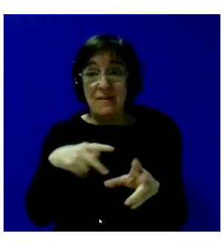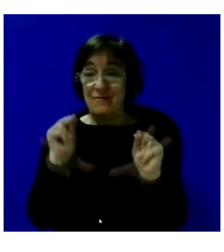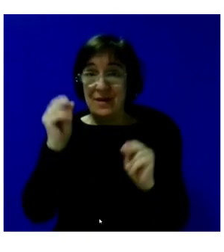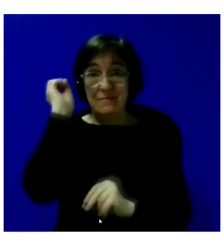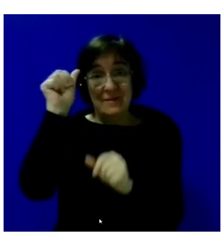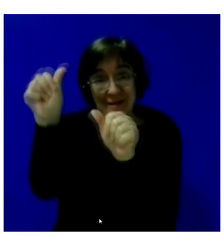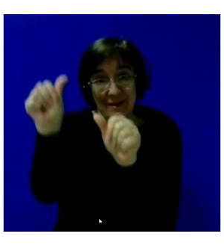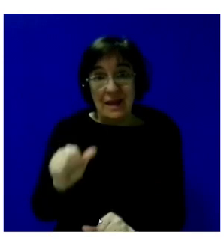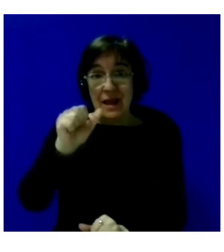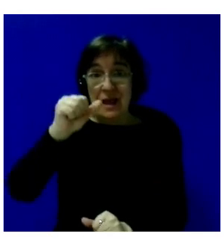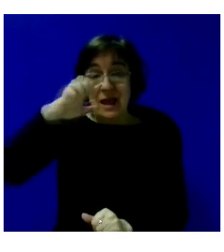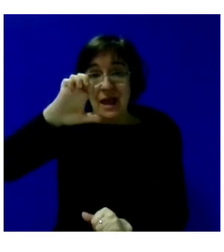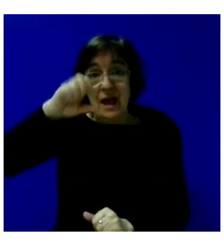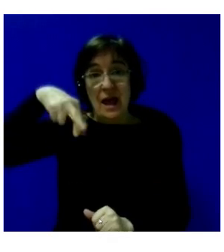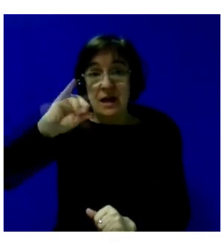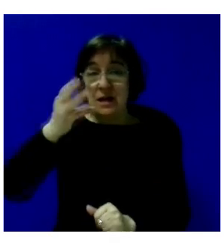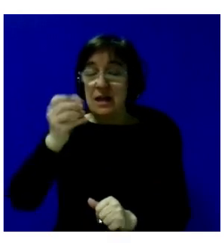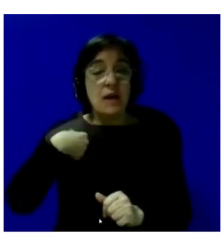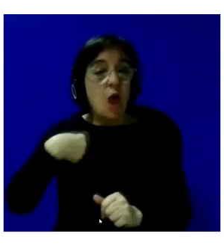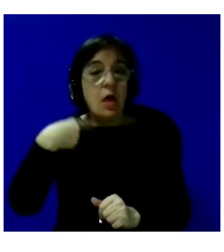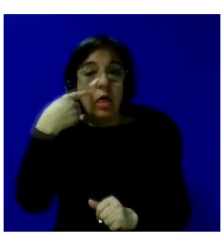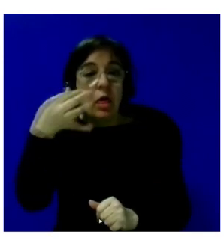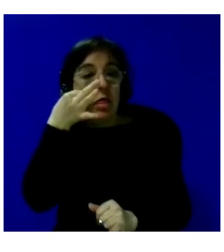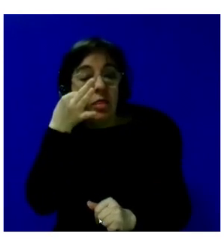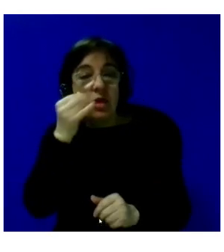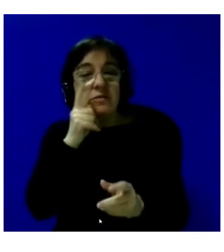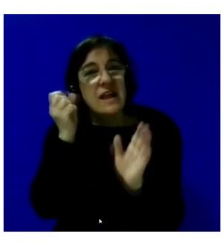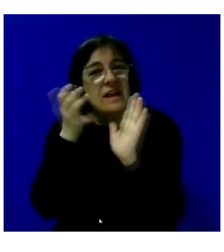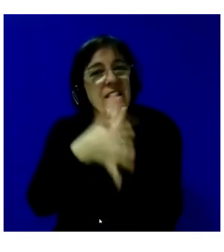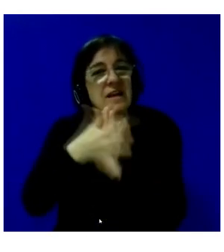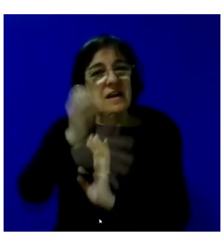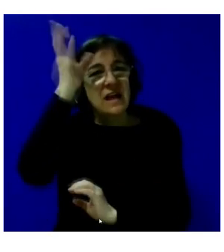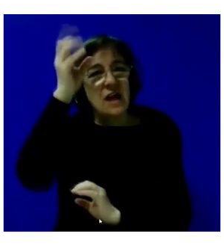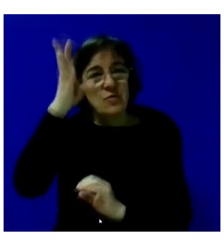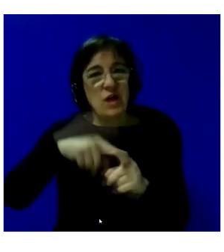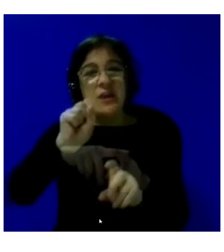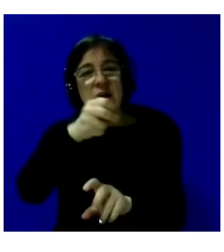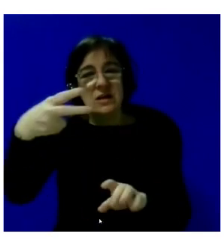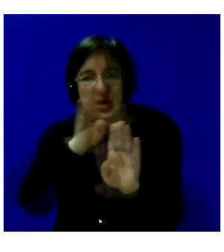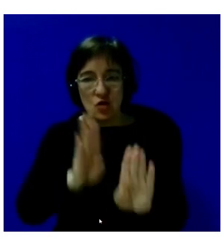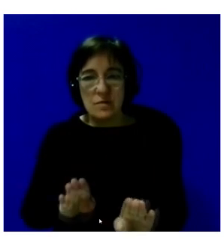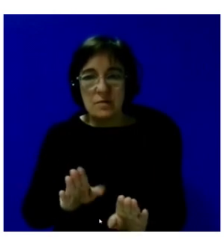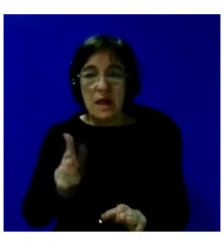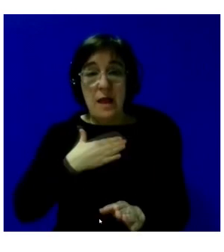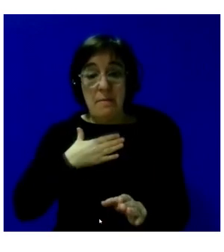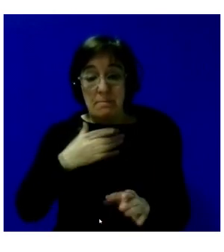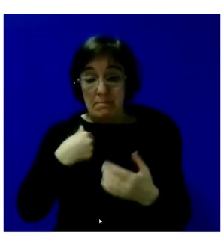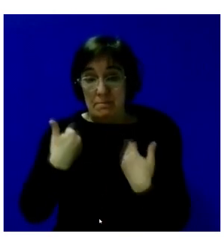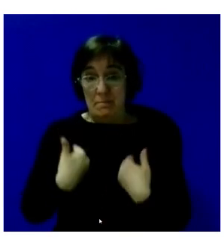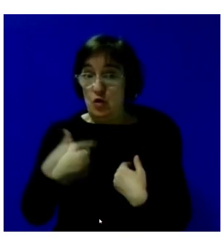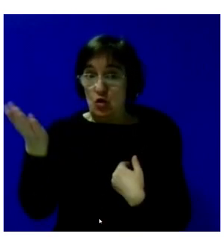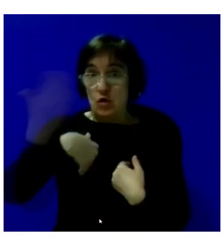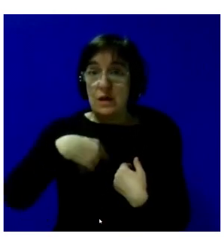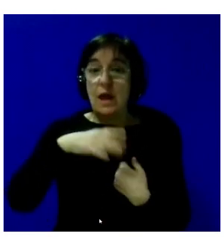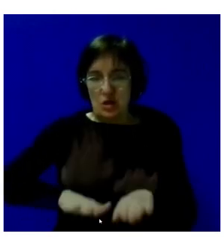intervención, Enrique, y no podré presenciar la exposición acerca de los resultados. En mi lugar se